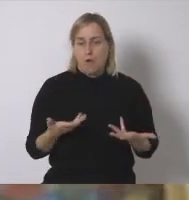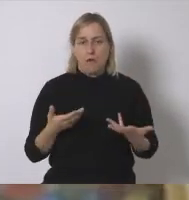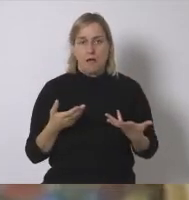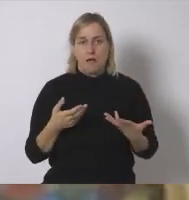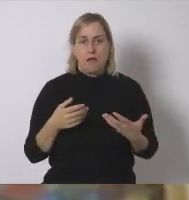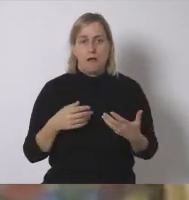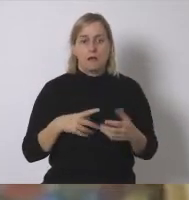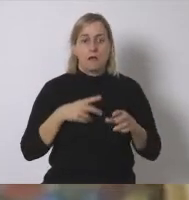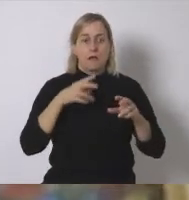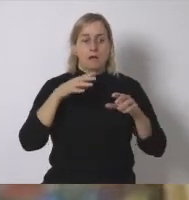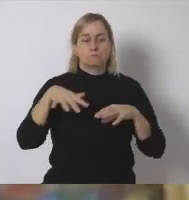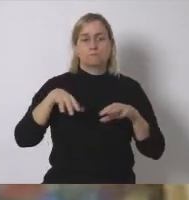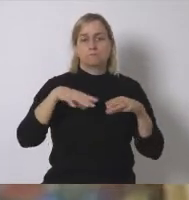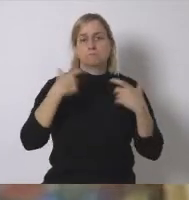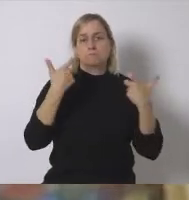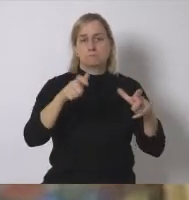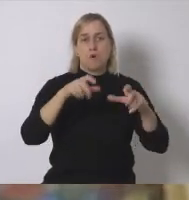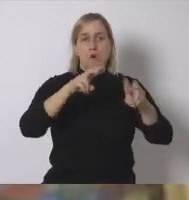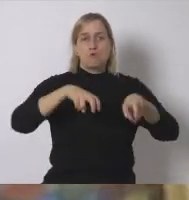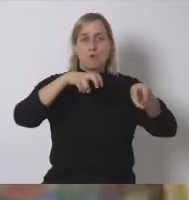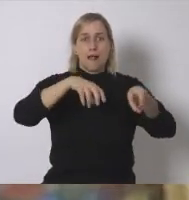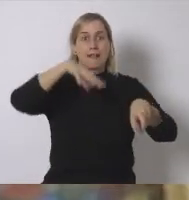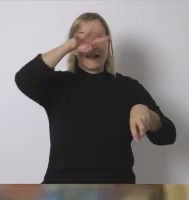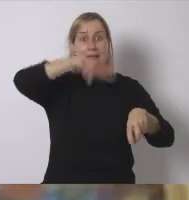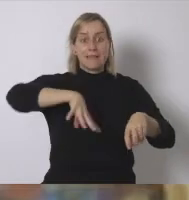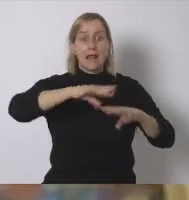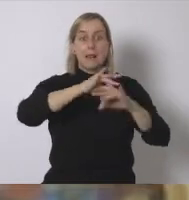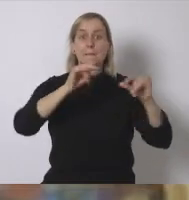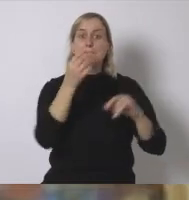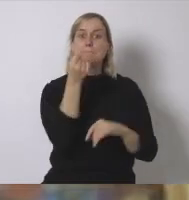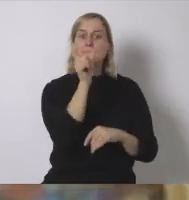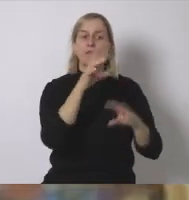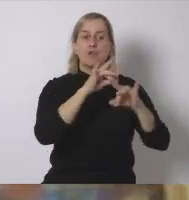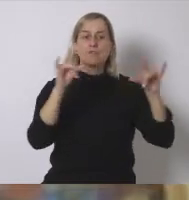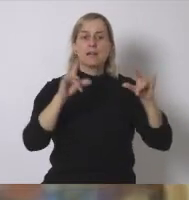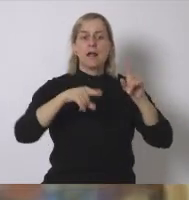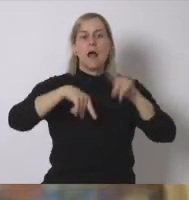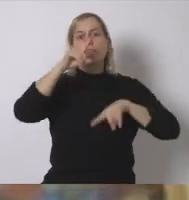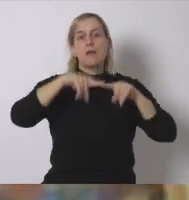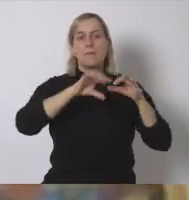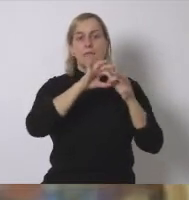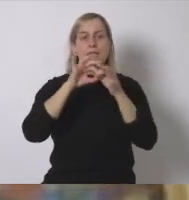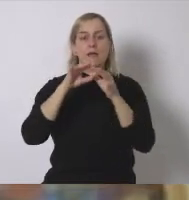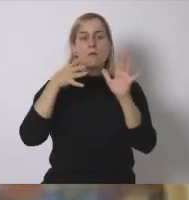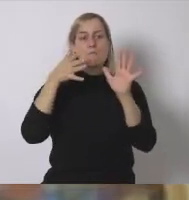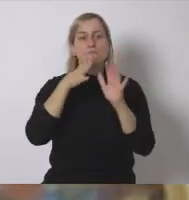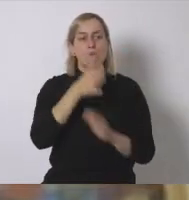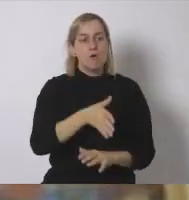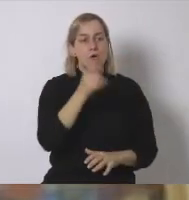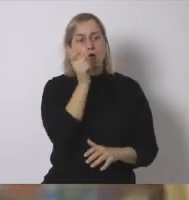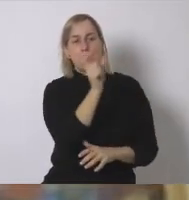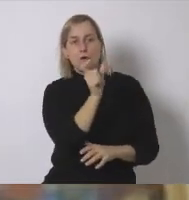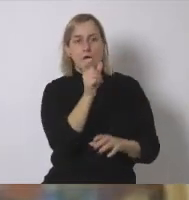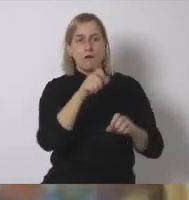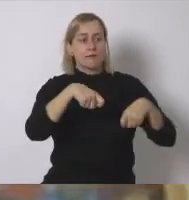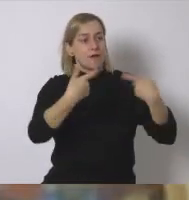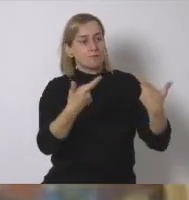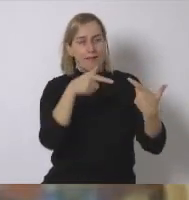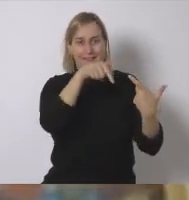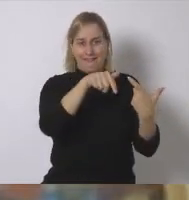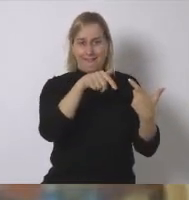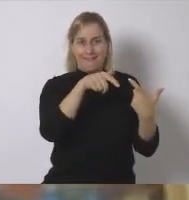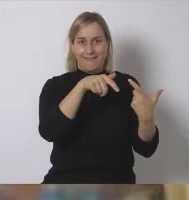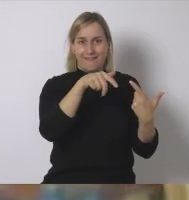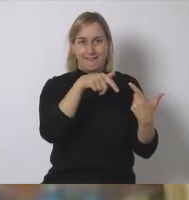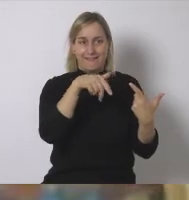rural catalán el precio de la tierra viene marcado no tanto por lo que cuesta por el precio natural de